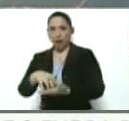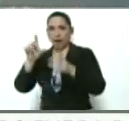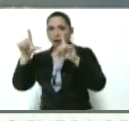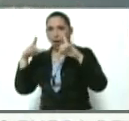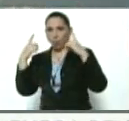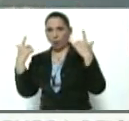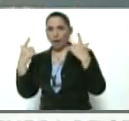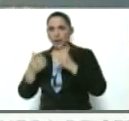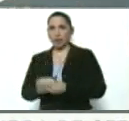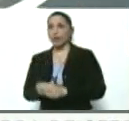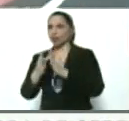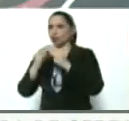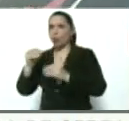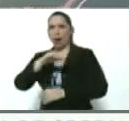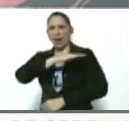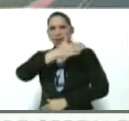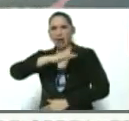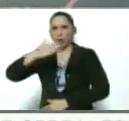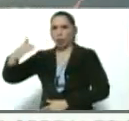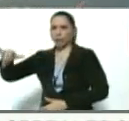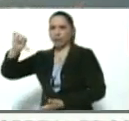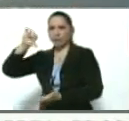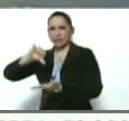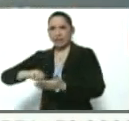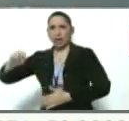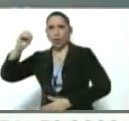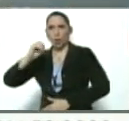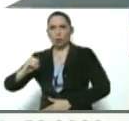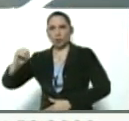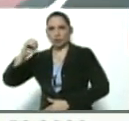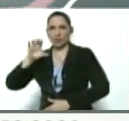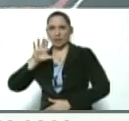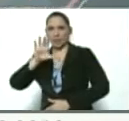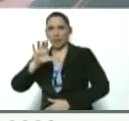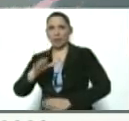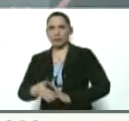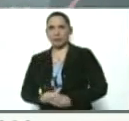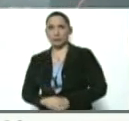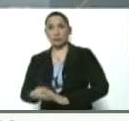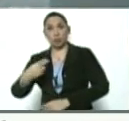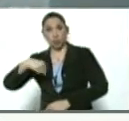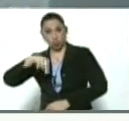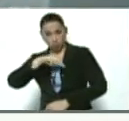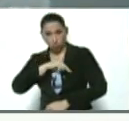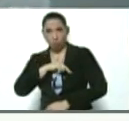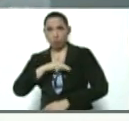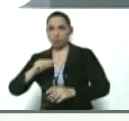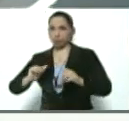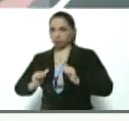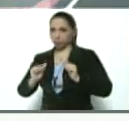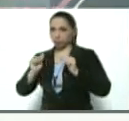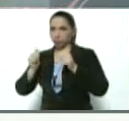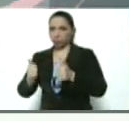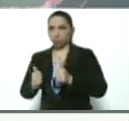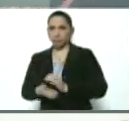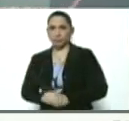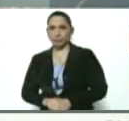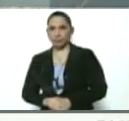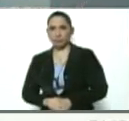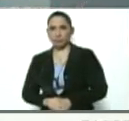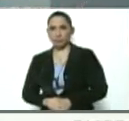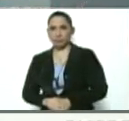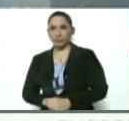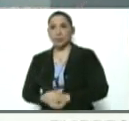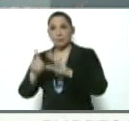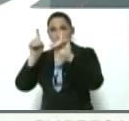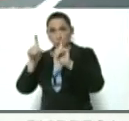Guayra. decir, toda la costa central y occidental del país. Nosotros iniciamos unas maniobras